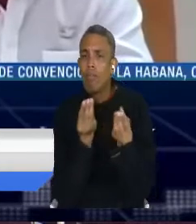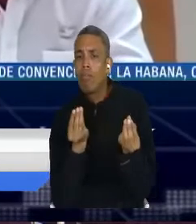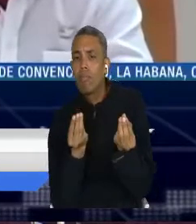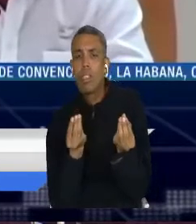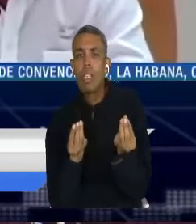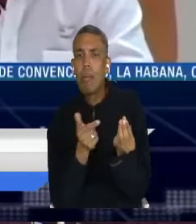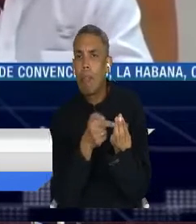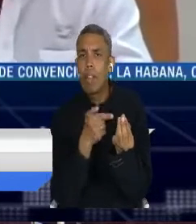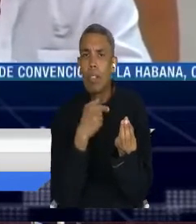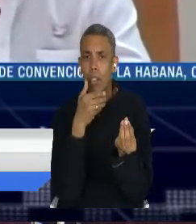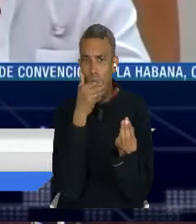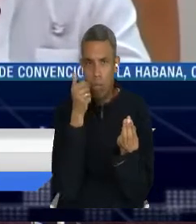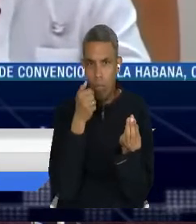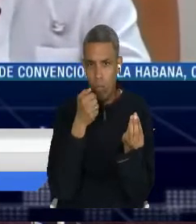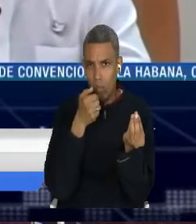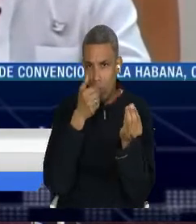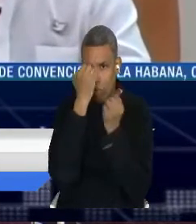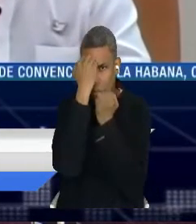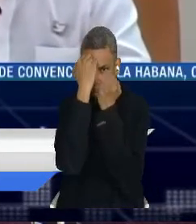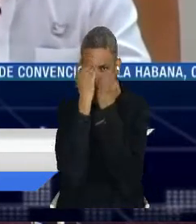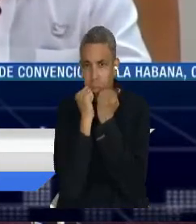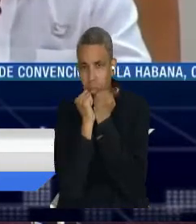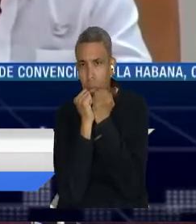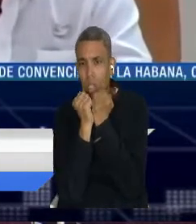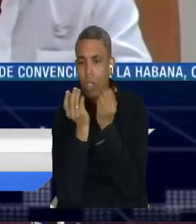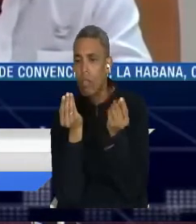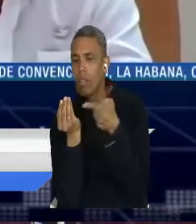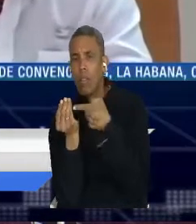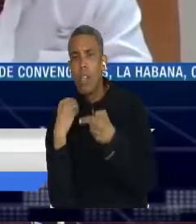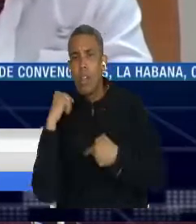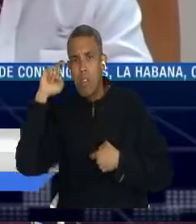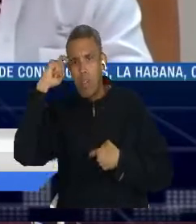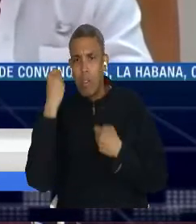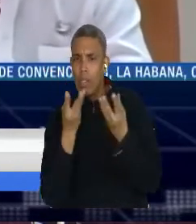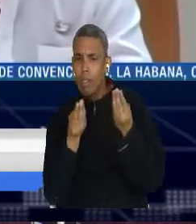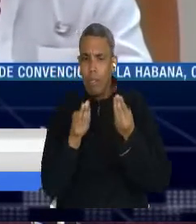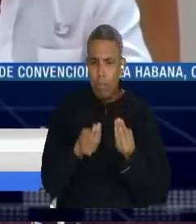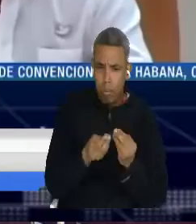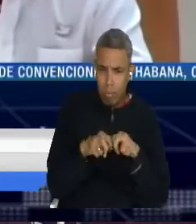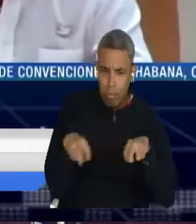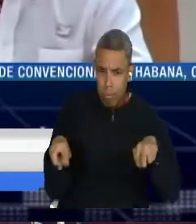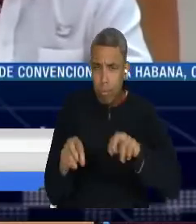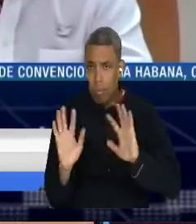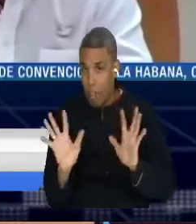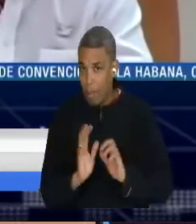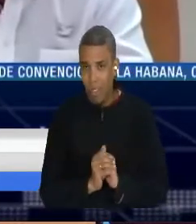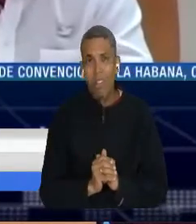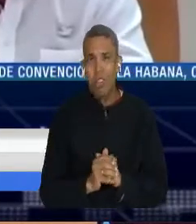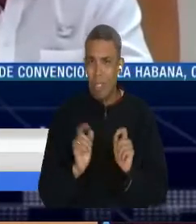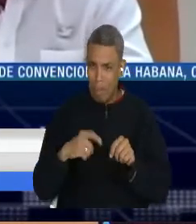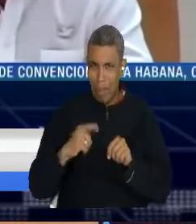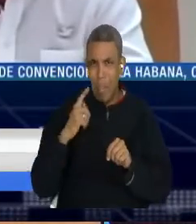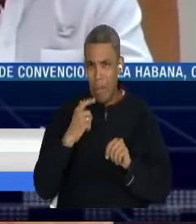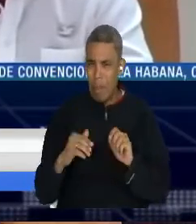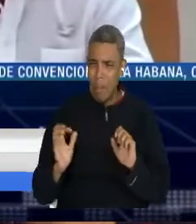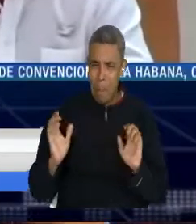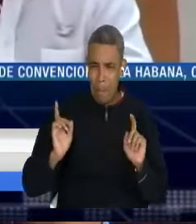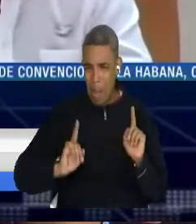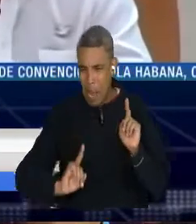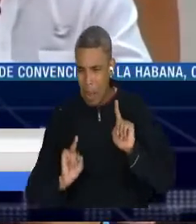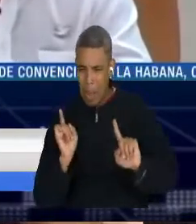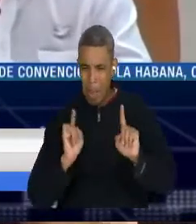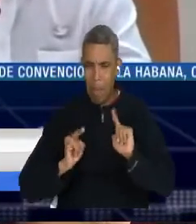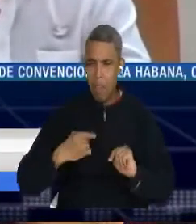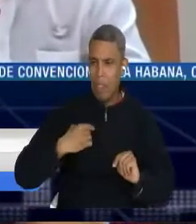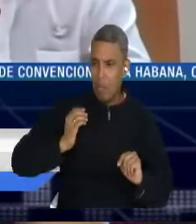y a los territorios, es decir, a través de sus autoridades. Este proceso de aprobación de la justicia especial de paz y otros temas de